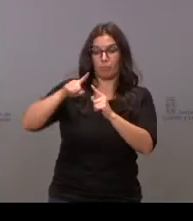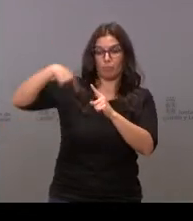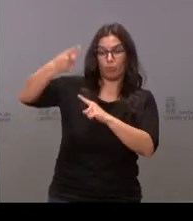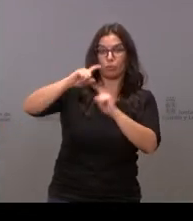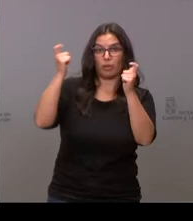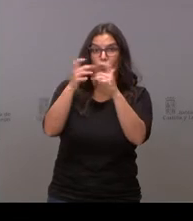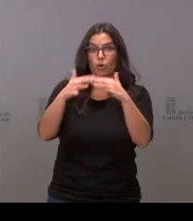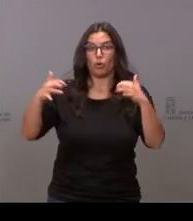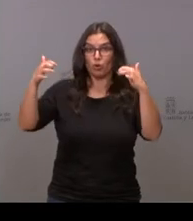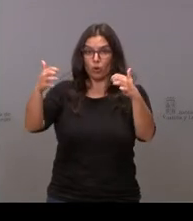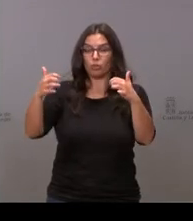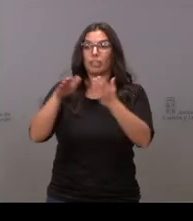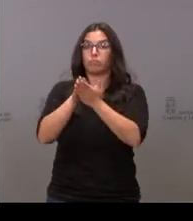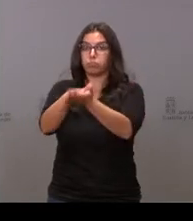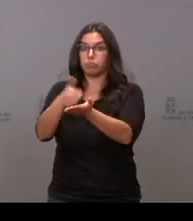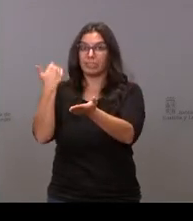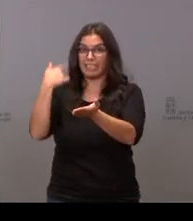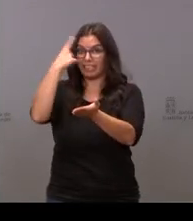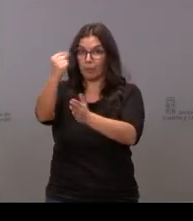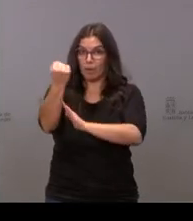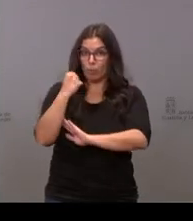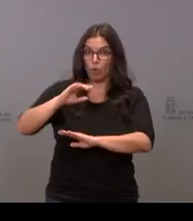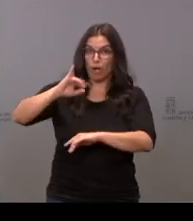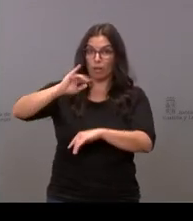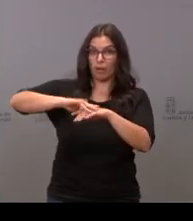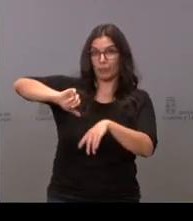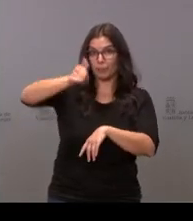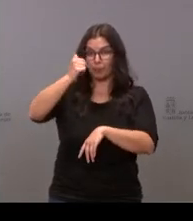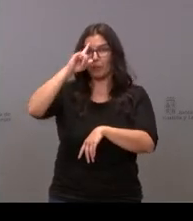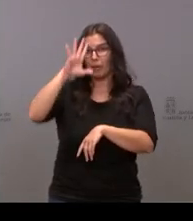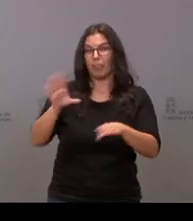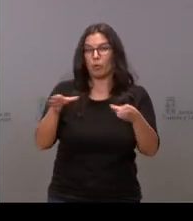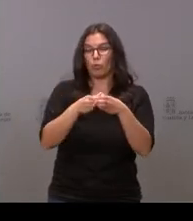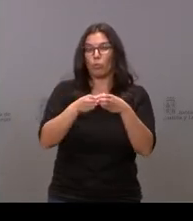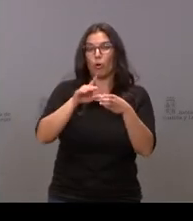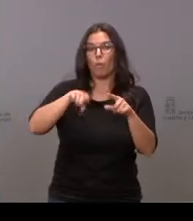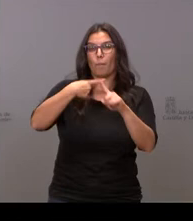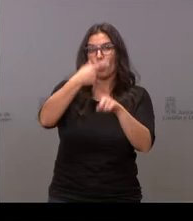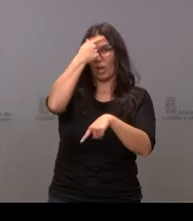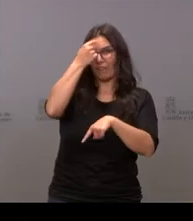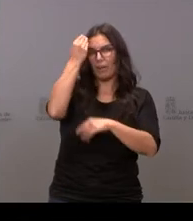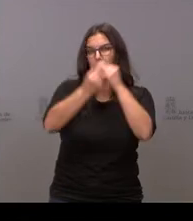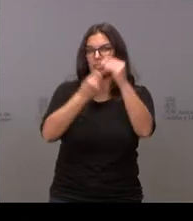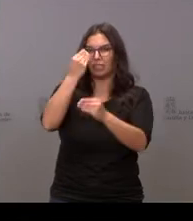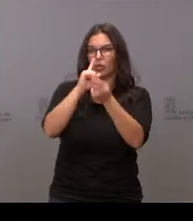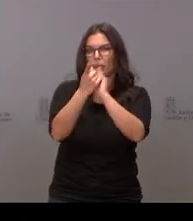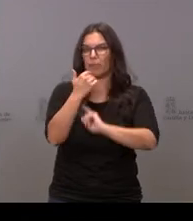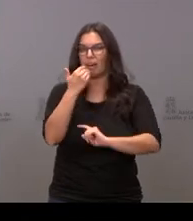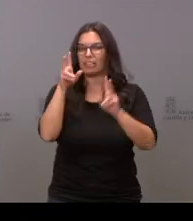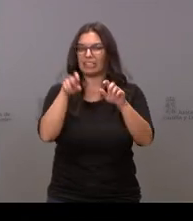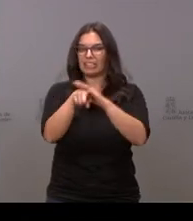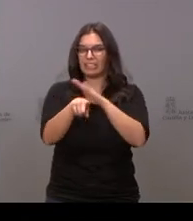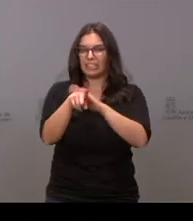tienen ustedes ya el apoyo parlamentario para poder sacarlo adelante por ávila creo que incluso está vinculando la posibilidad de algunos cambios en la gerencia